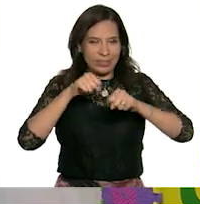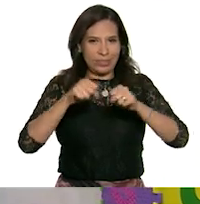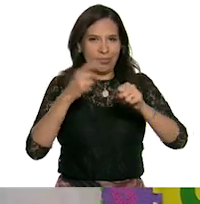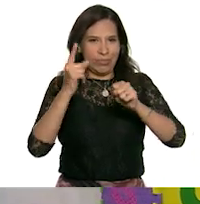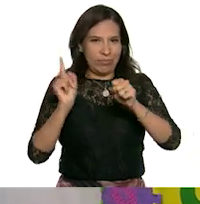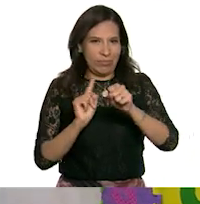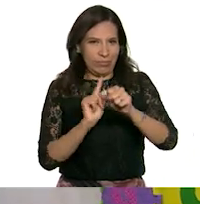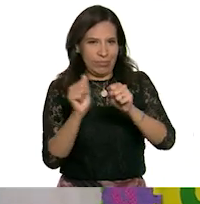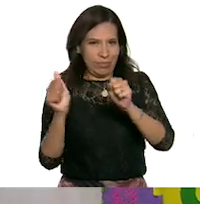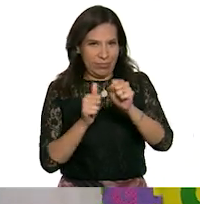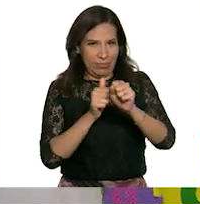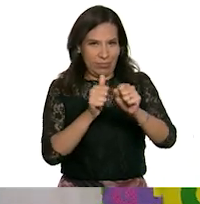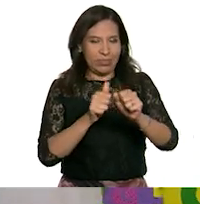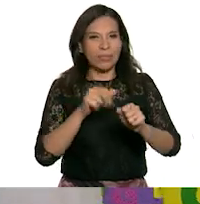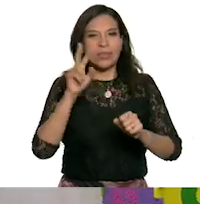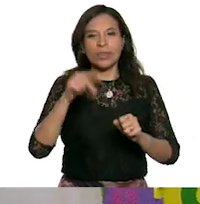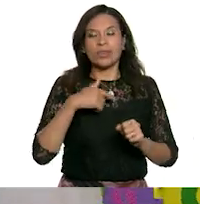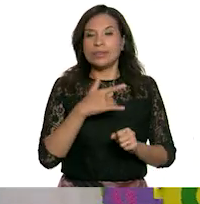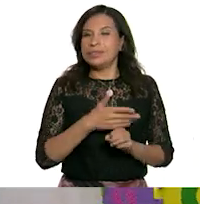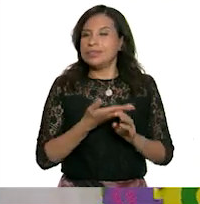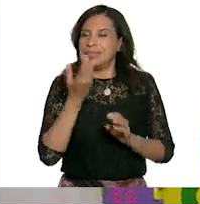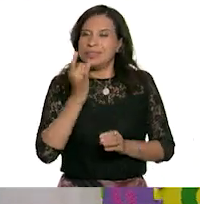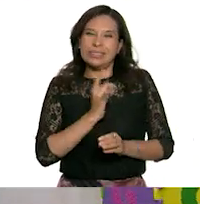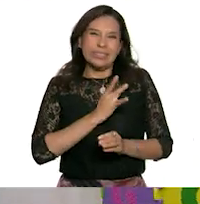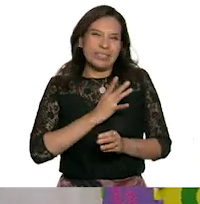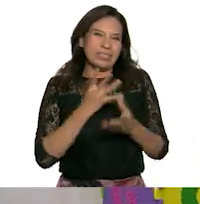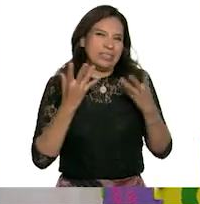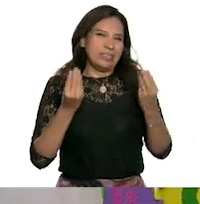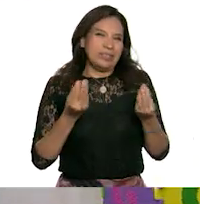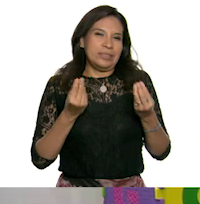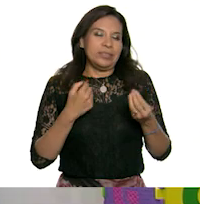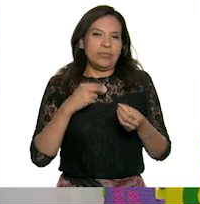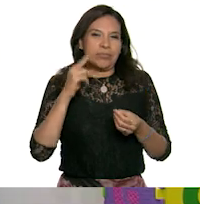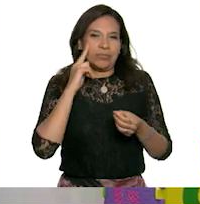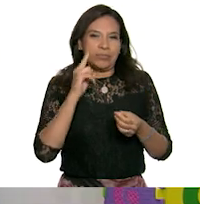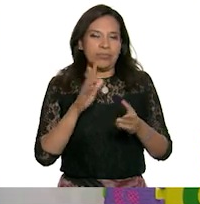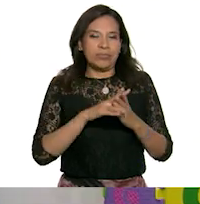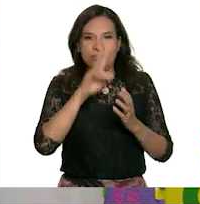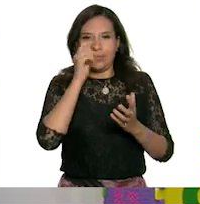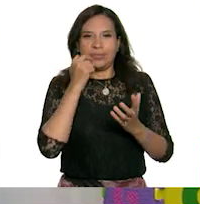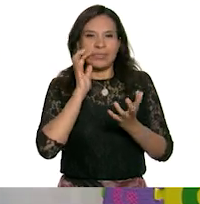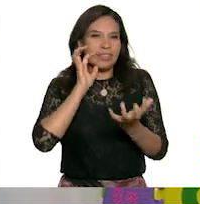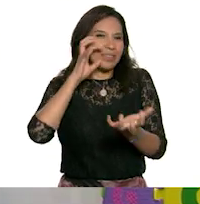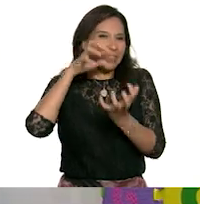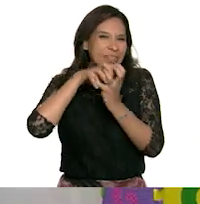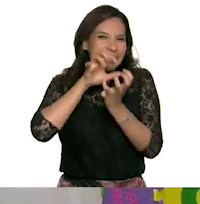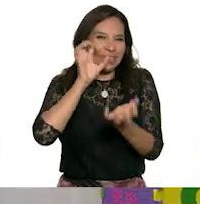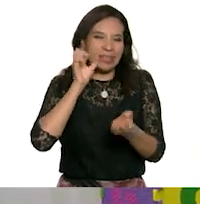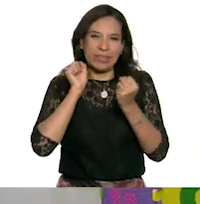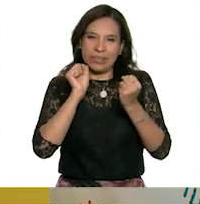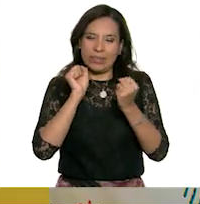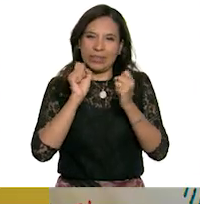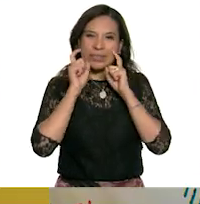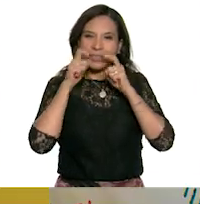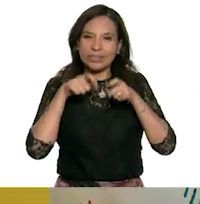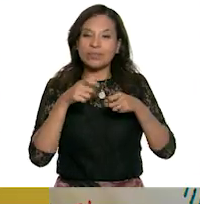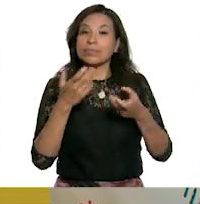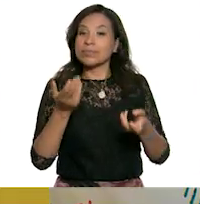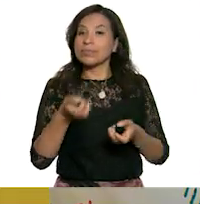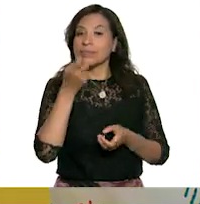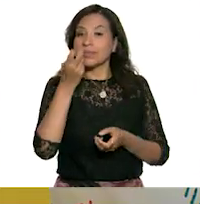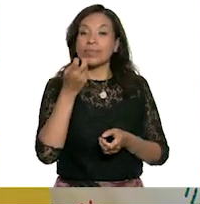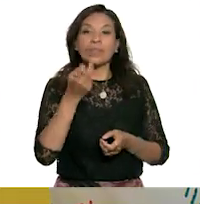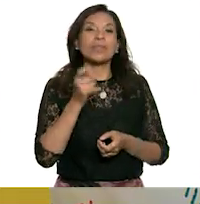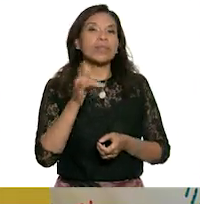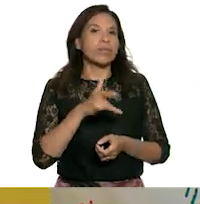y él venía muy cerca y la verdad es que me dio mucho miedo porque le veía yo sus fauces y sus dientes así enormes Bueno esa